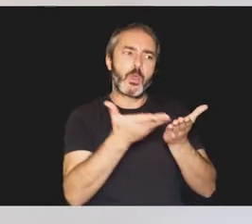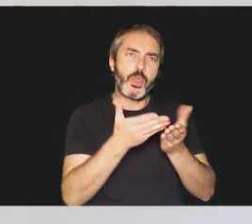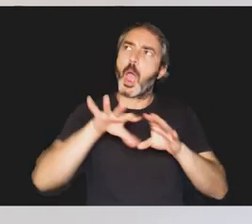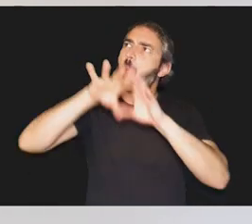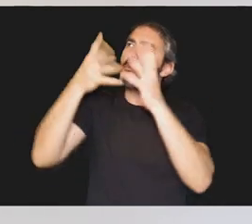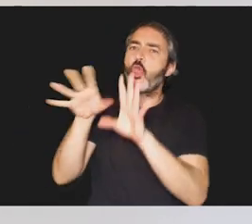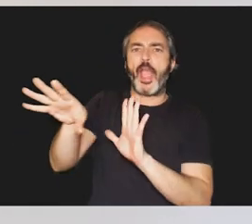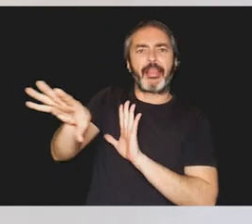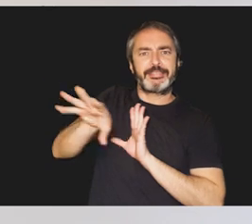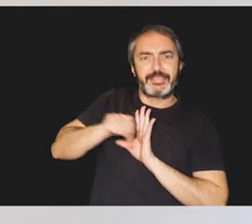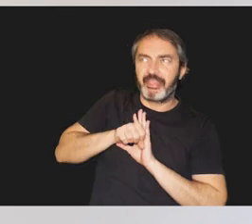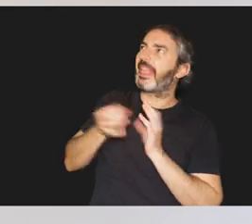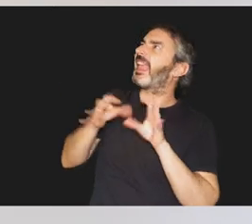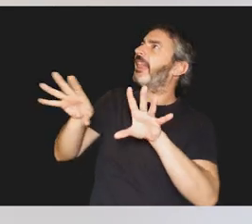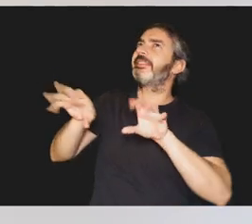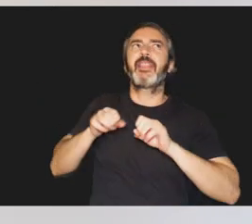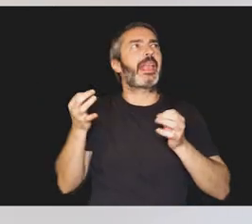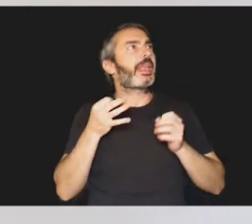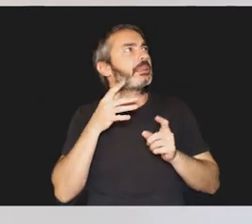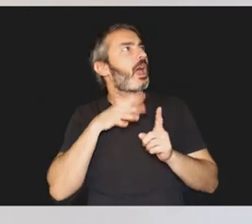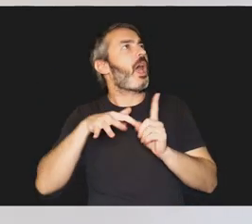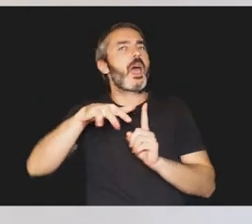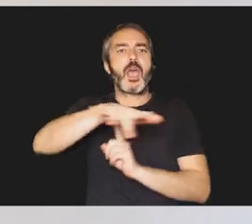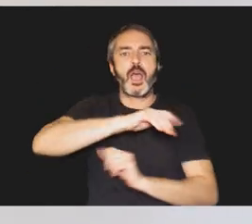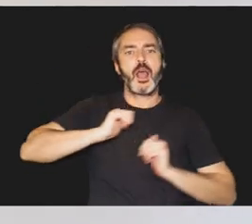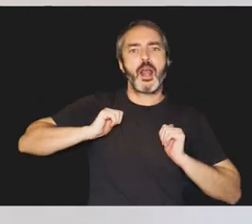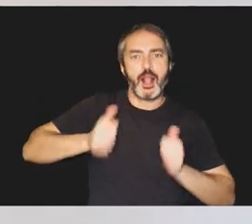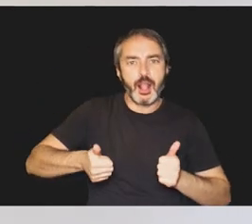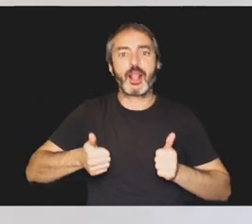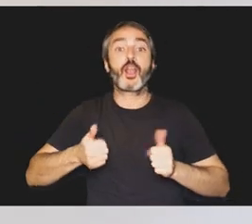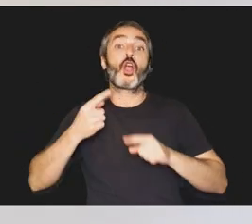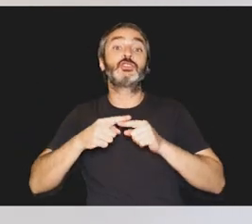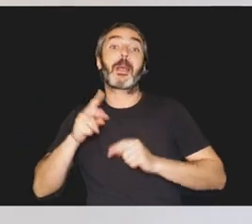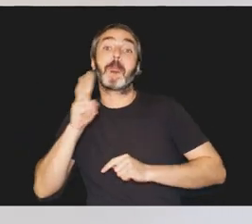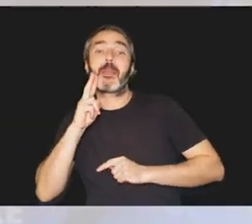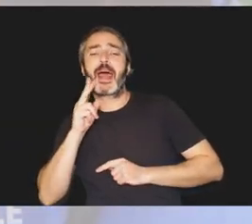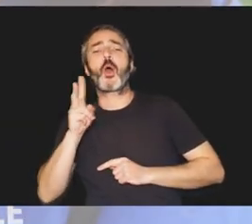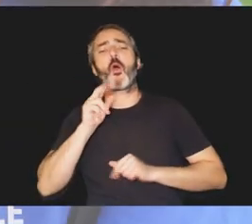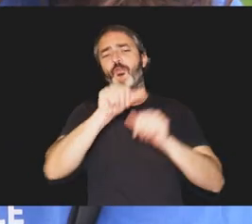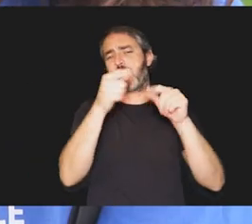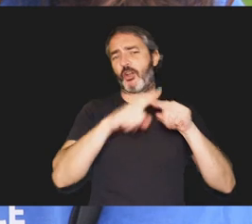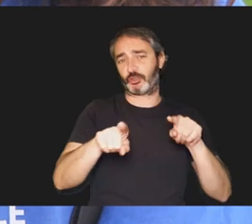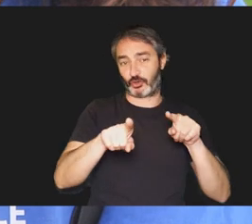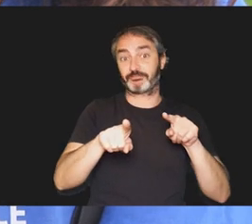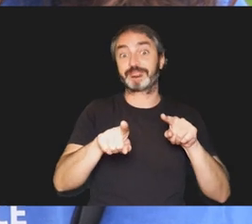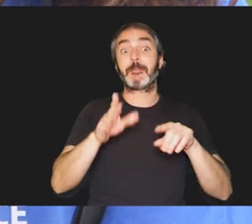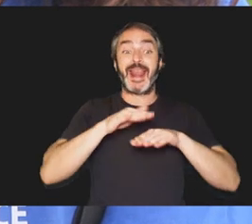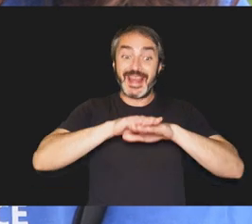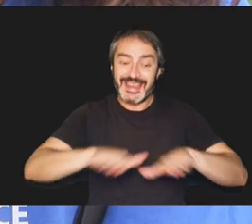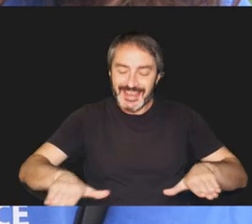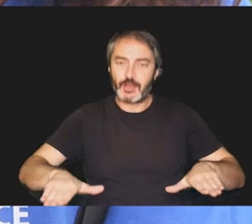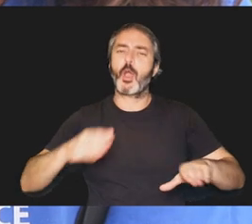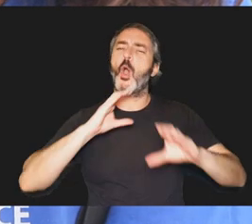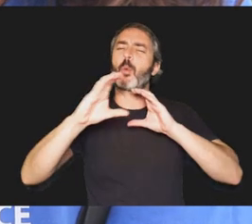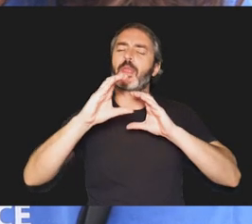el mundo con el objetivo de desarrollar habilidades de lenguaje, sea verbal o no verbal, que pueda utilizar el niño para